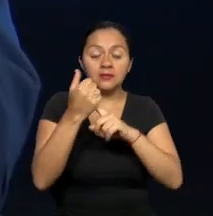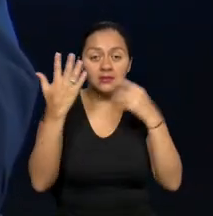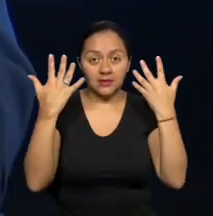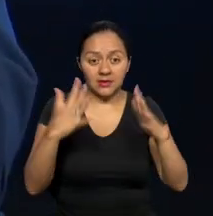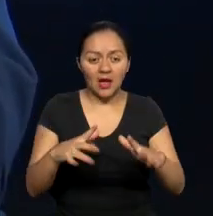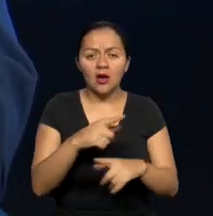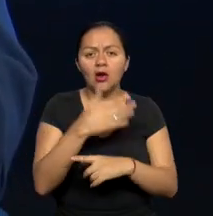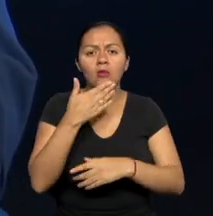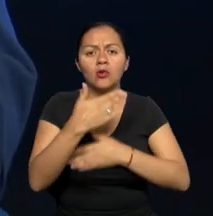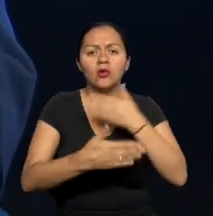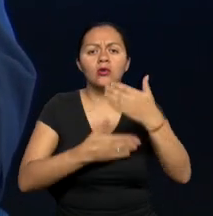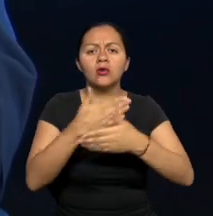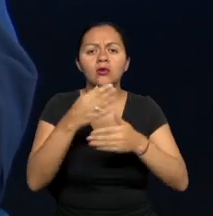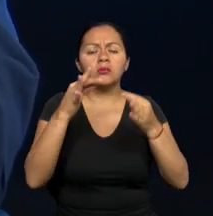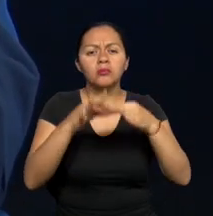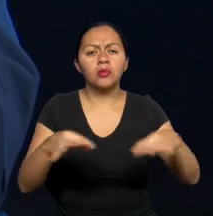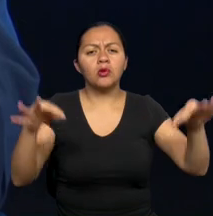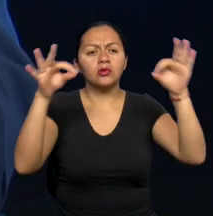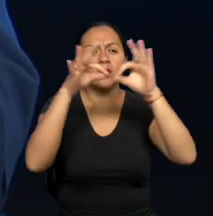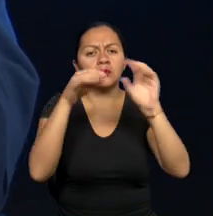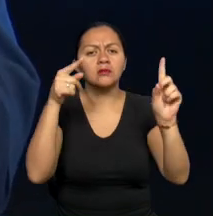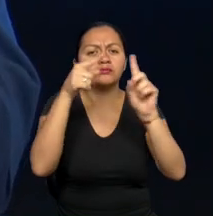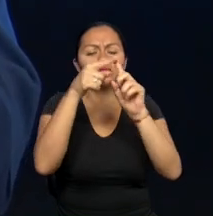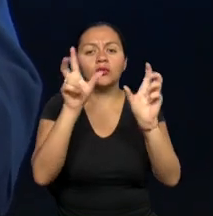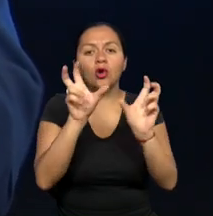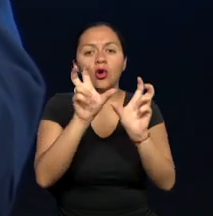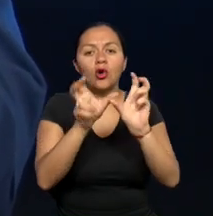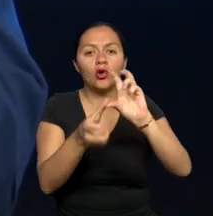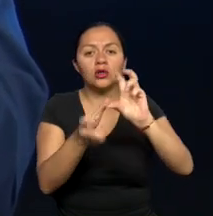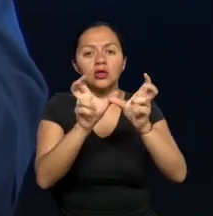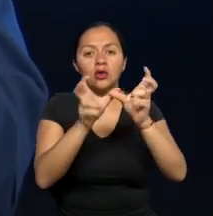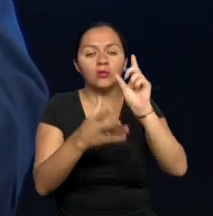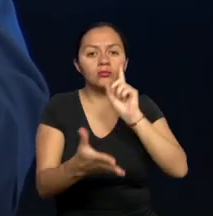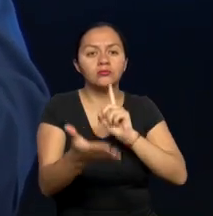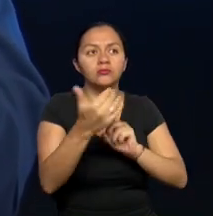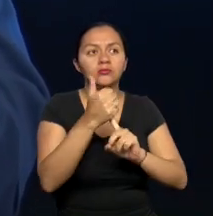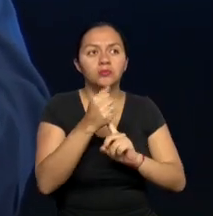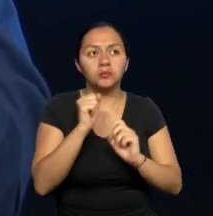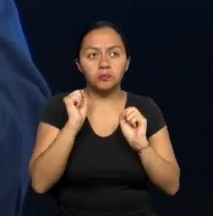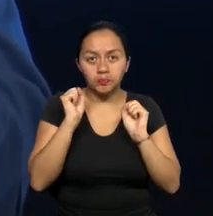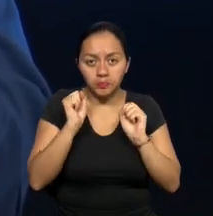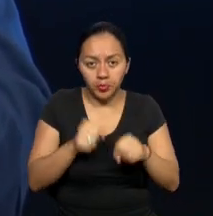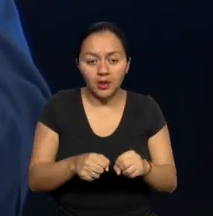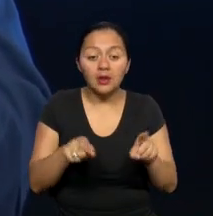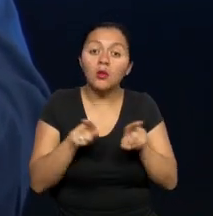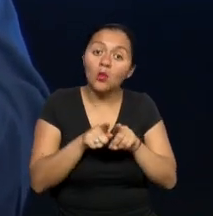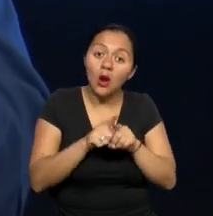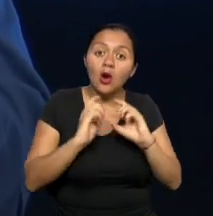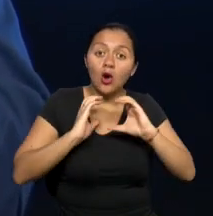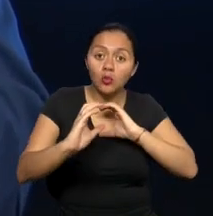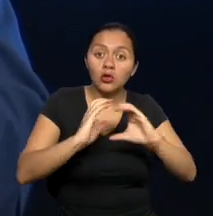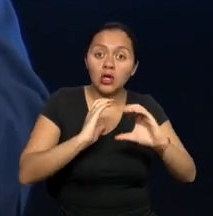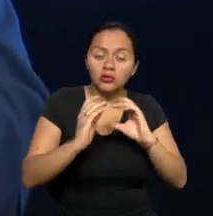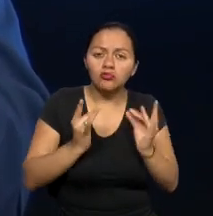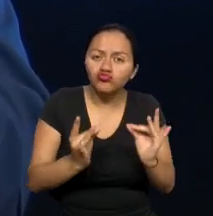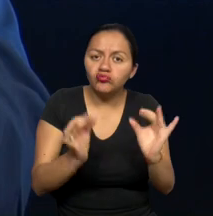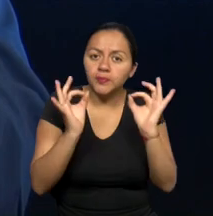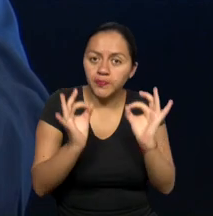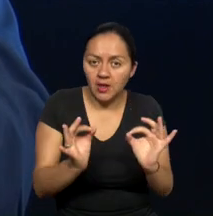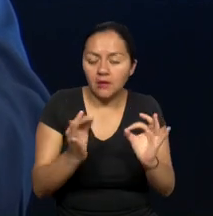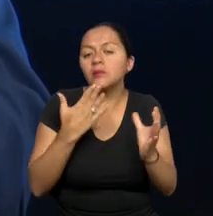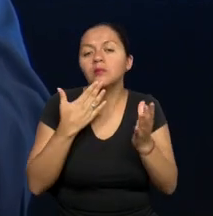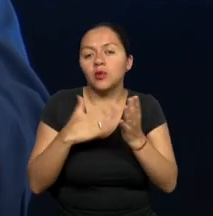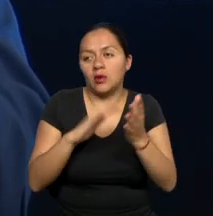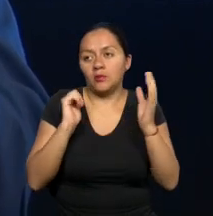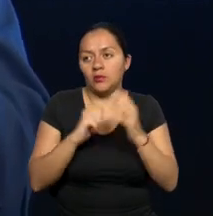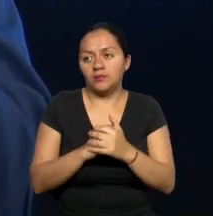¿qué crees que es lo más importante para el Cordicón en lograr permitir que el nivel de comunicación sea efectivo? Tenemos una